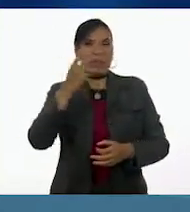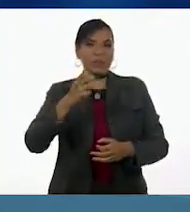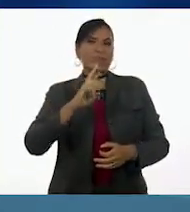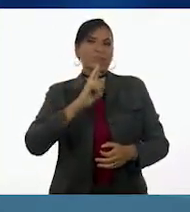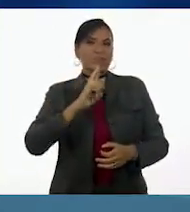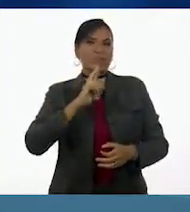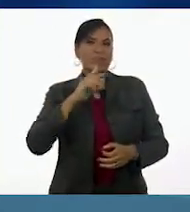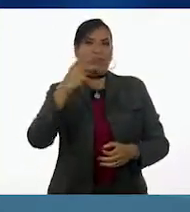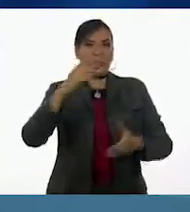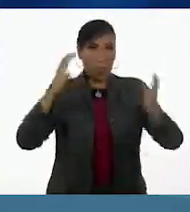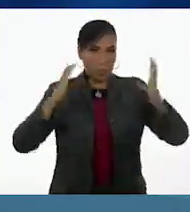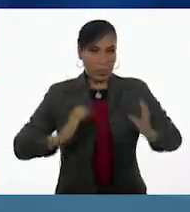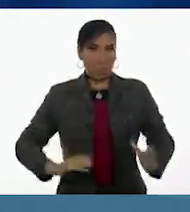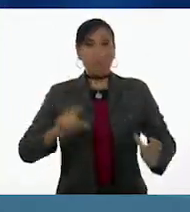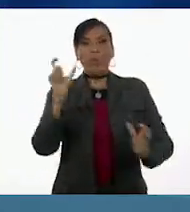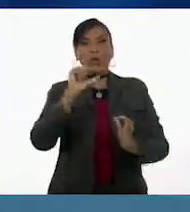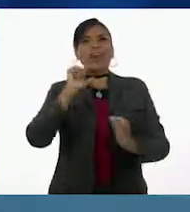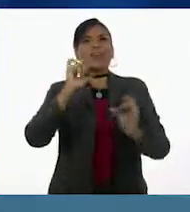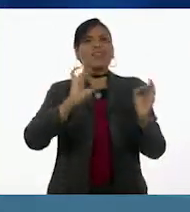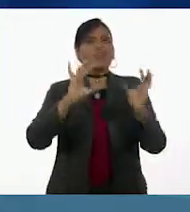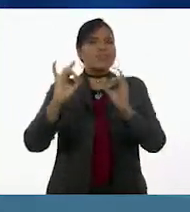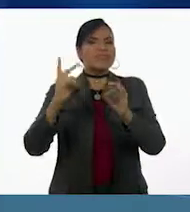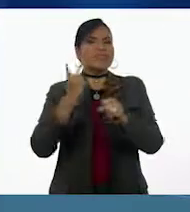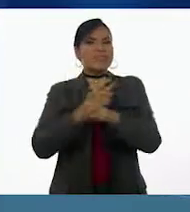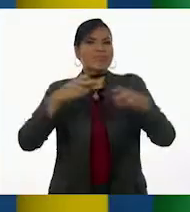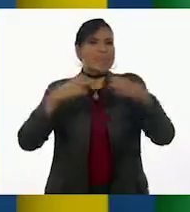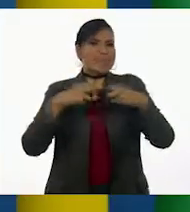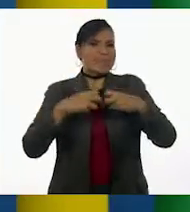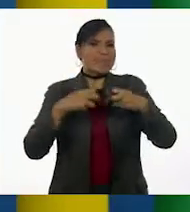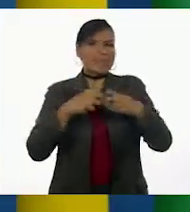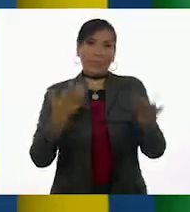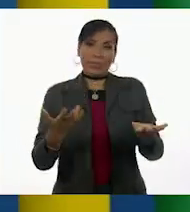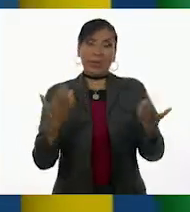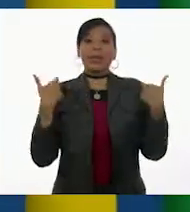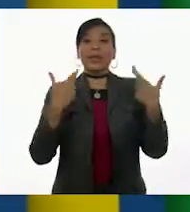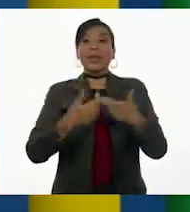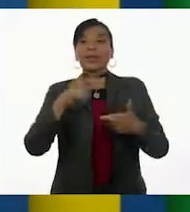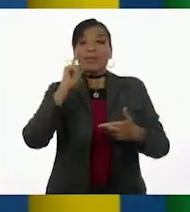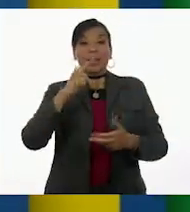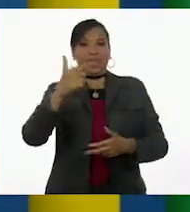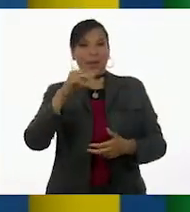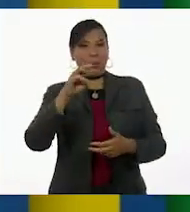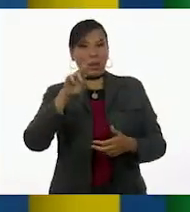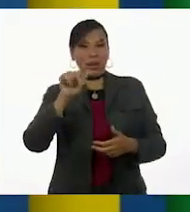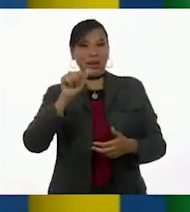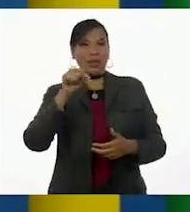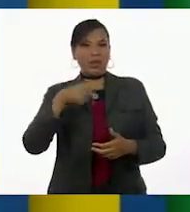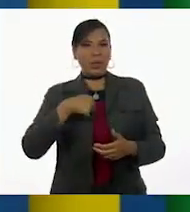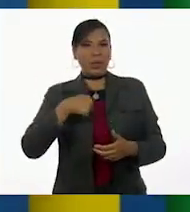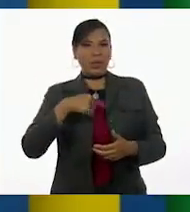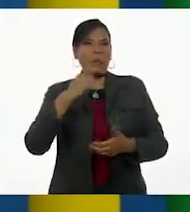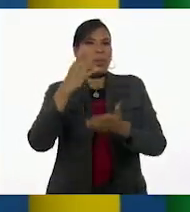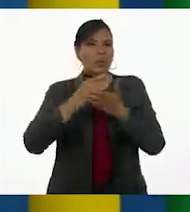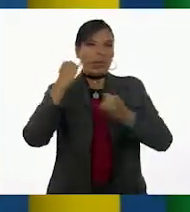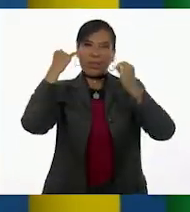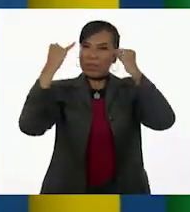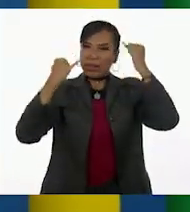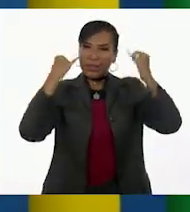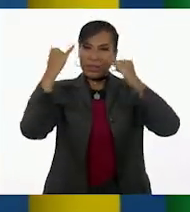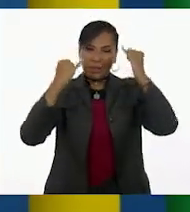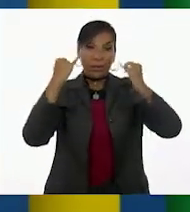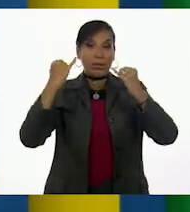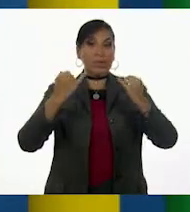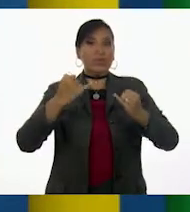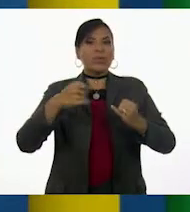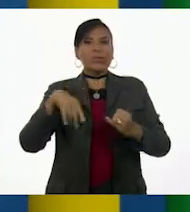respuestas de tu organismo ante situaciones de estrés. Maestra Gabriela, ¿y yo solo me lo estoy imaginando?